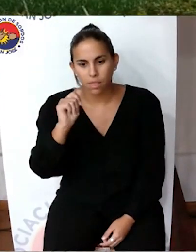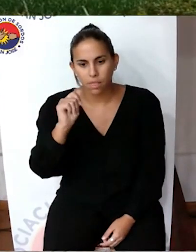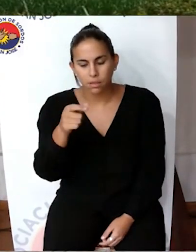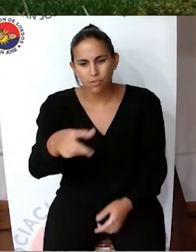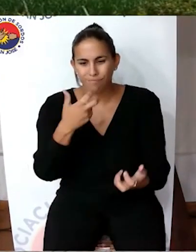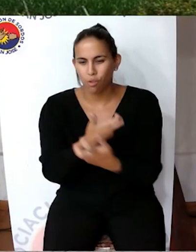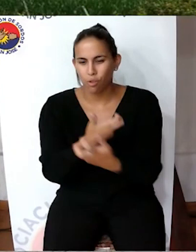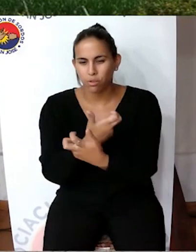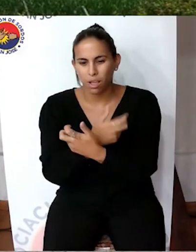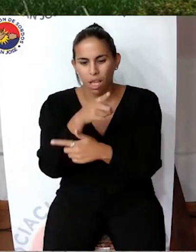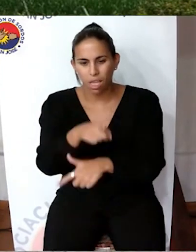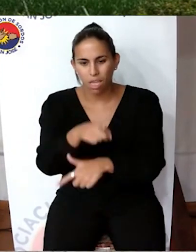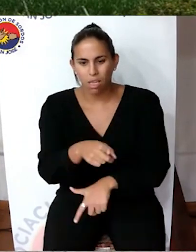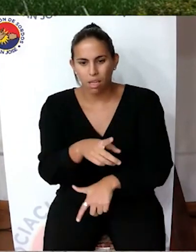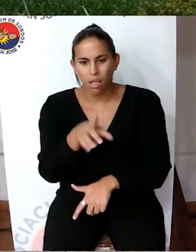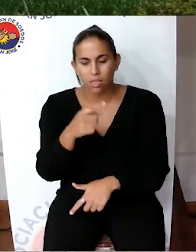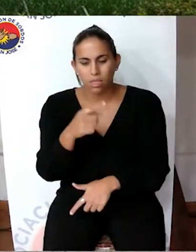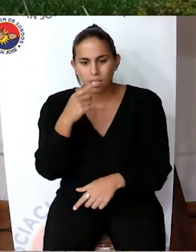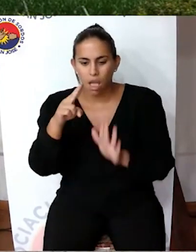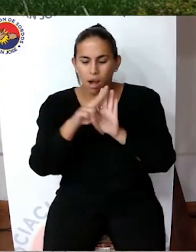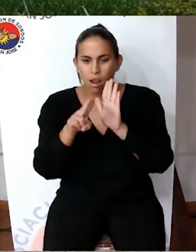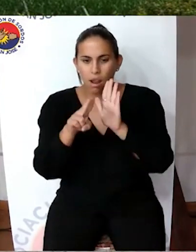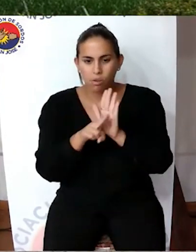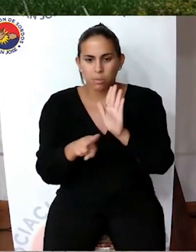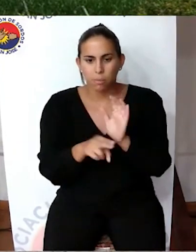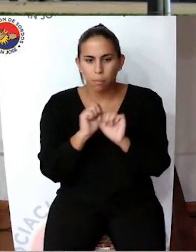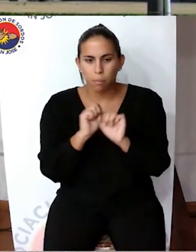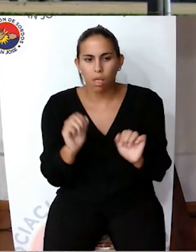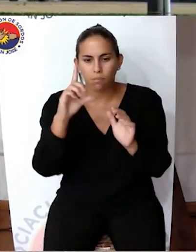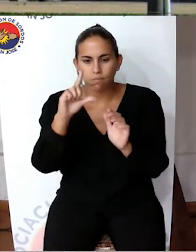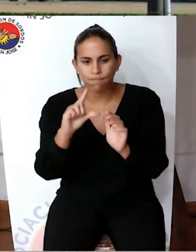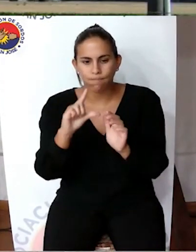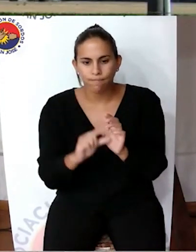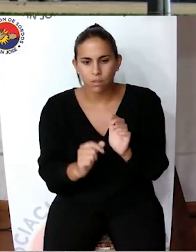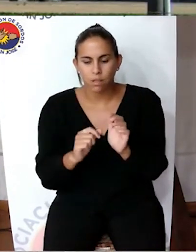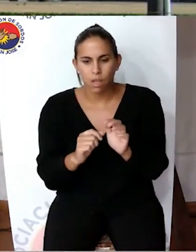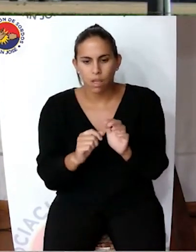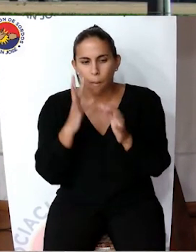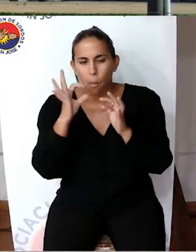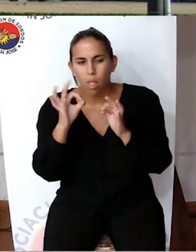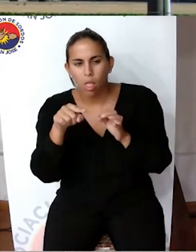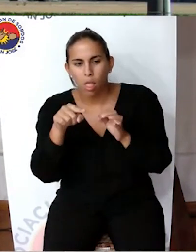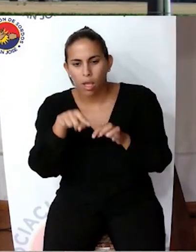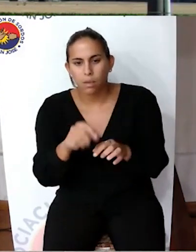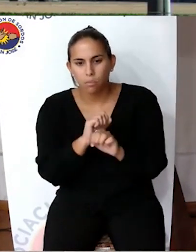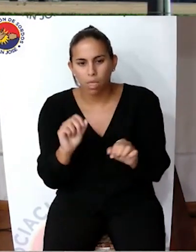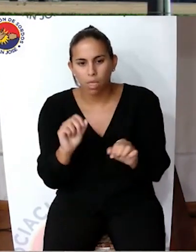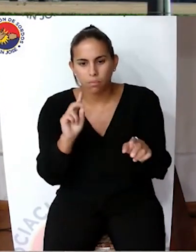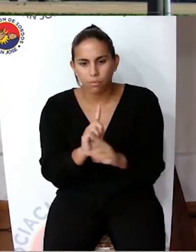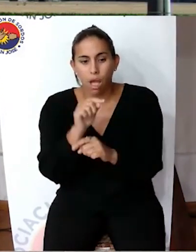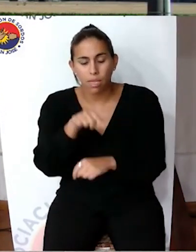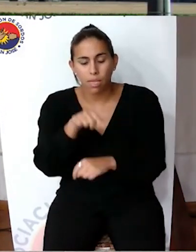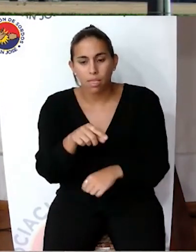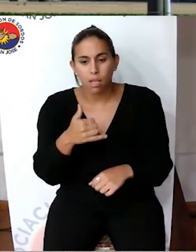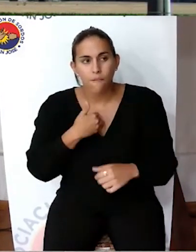tóxicas, por lo que hay recomendaciones para disminuir el riesgo vinculado a la exposición. La magnitud de estos